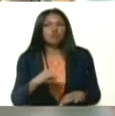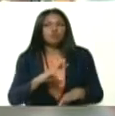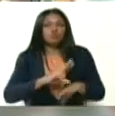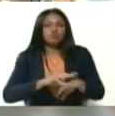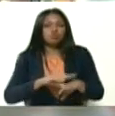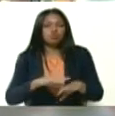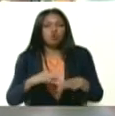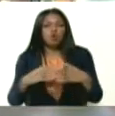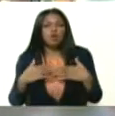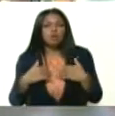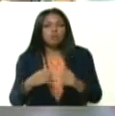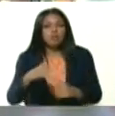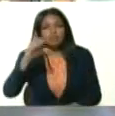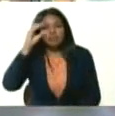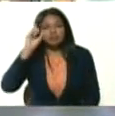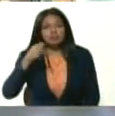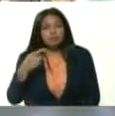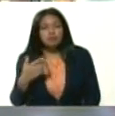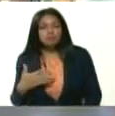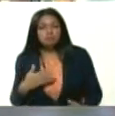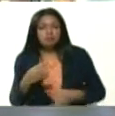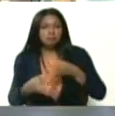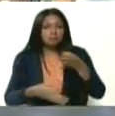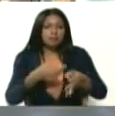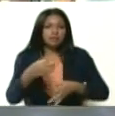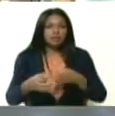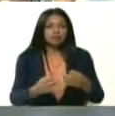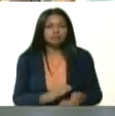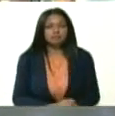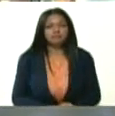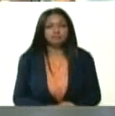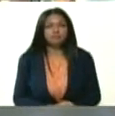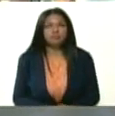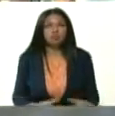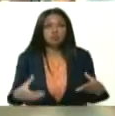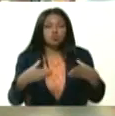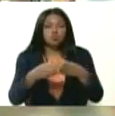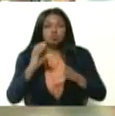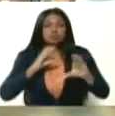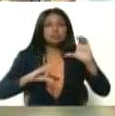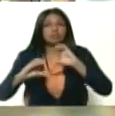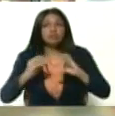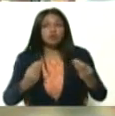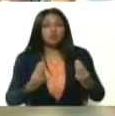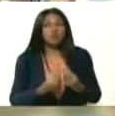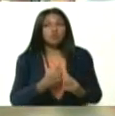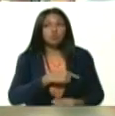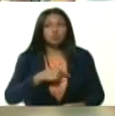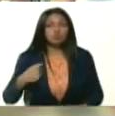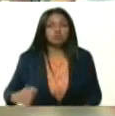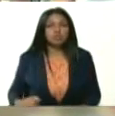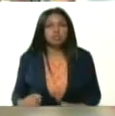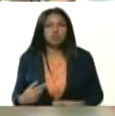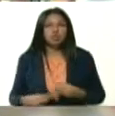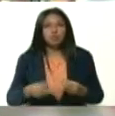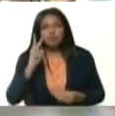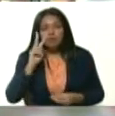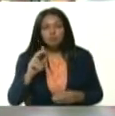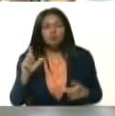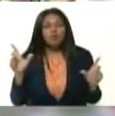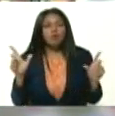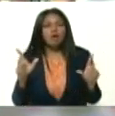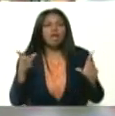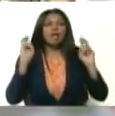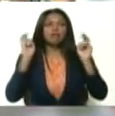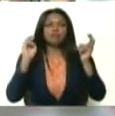doctora Delsi, nuestros equipos científicos, junto a los chinos, cómo estamos viendo el tema de los